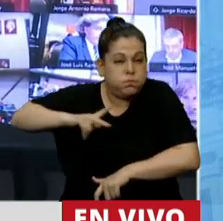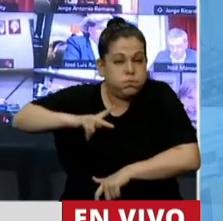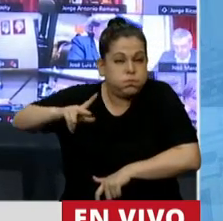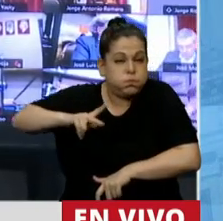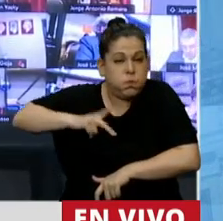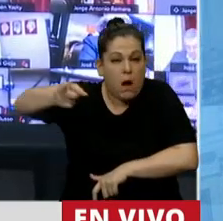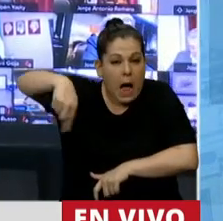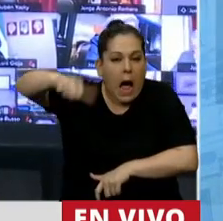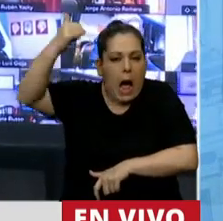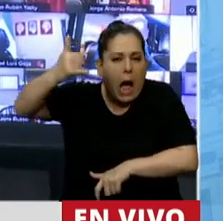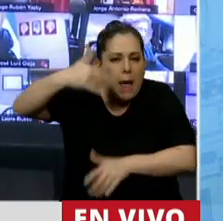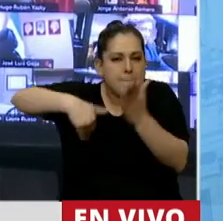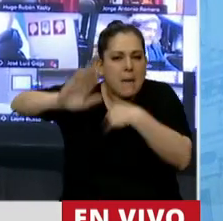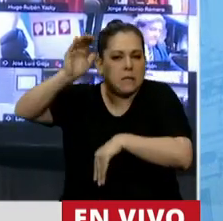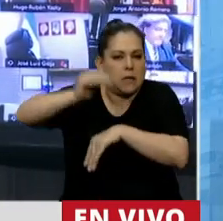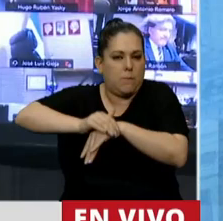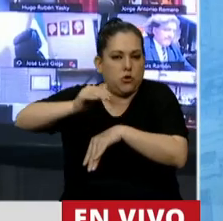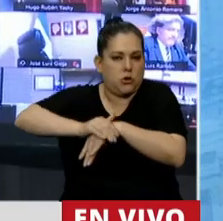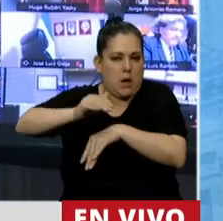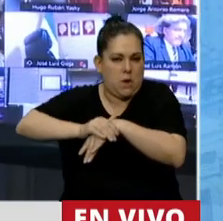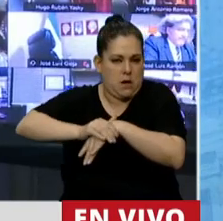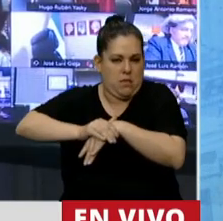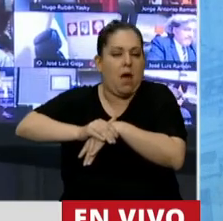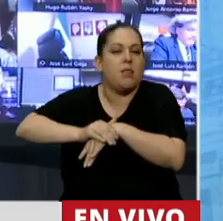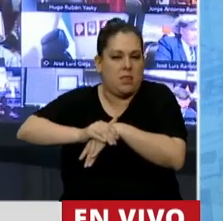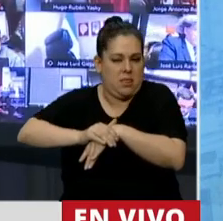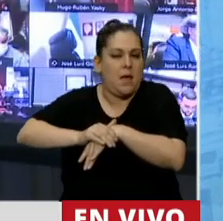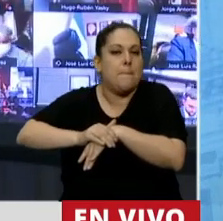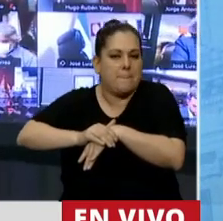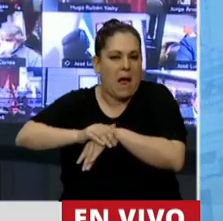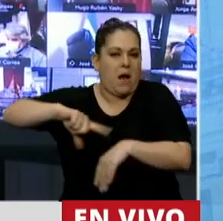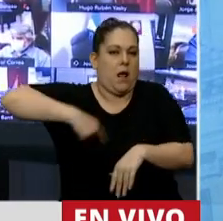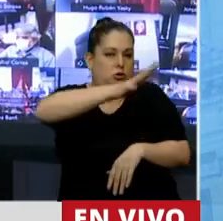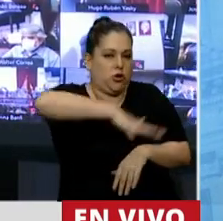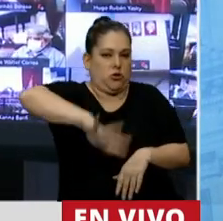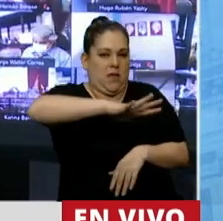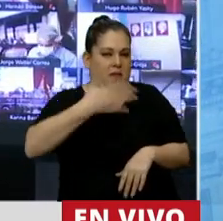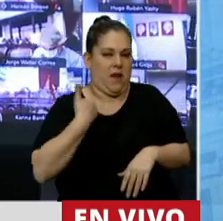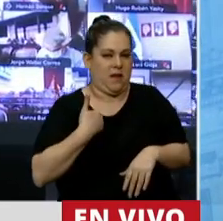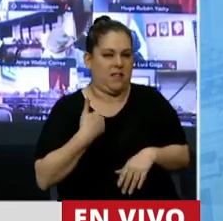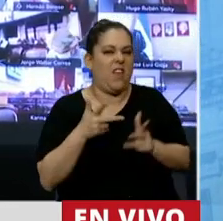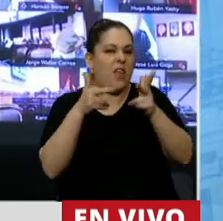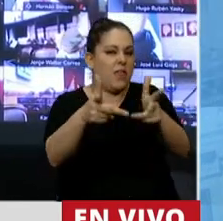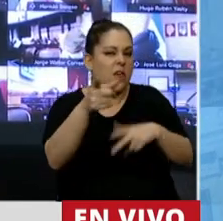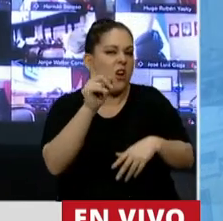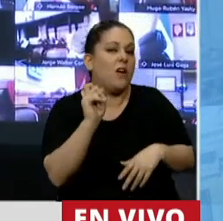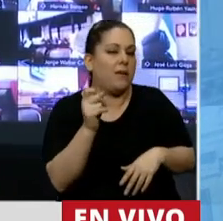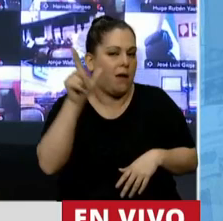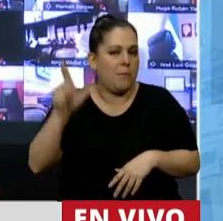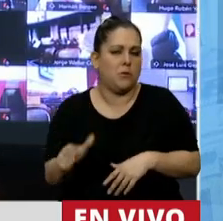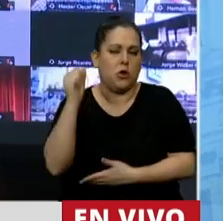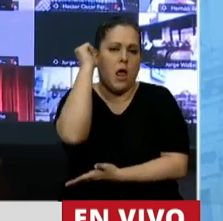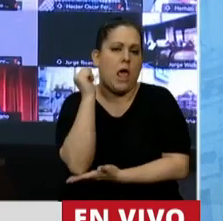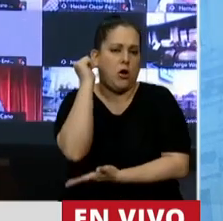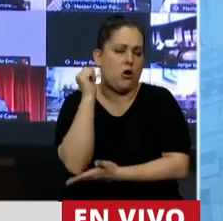mayores responsabilidades con la sociedad argentina. ¿Y saben quién dijo esto? El economista más respetado de la historia